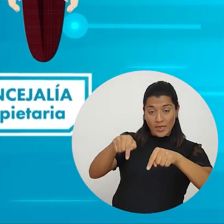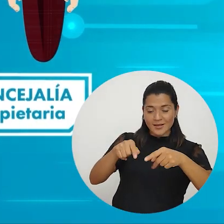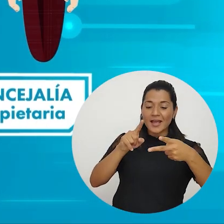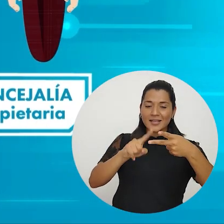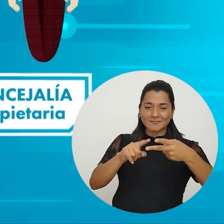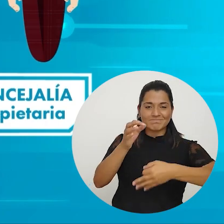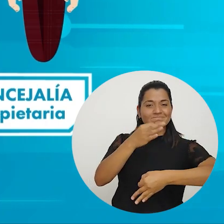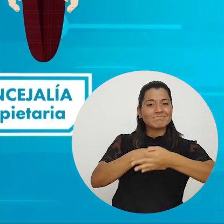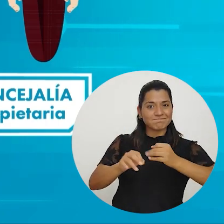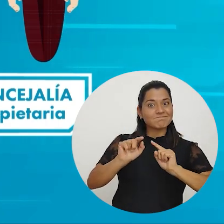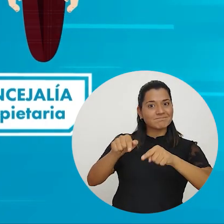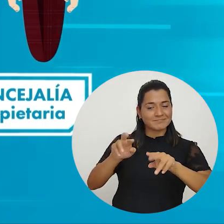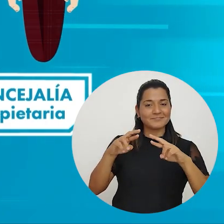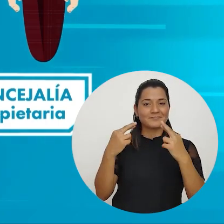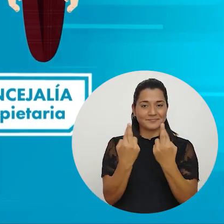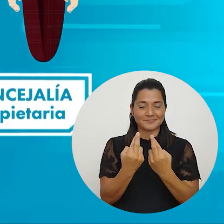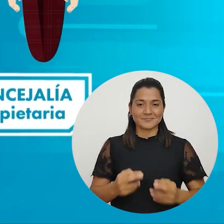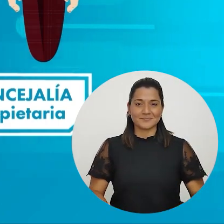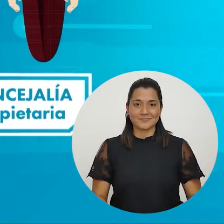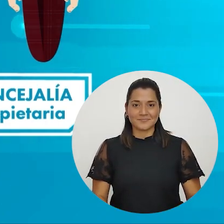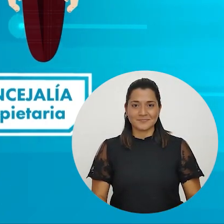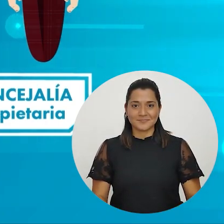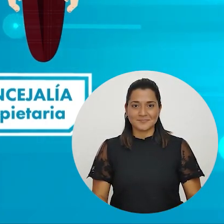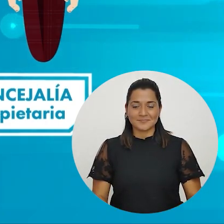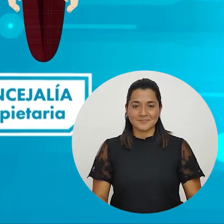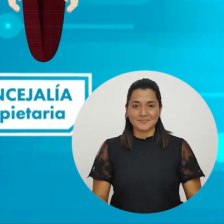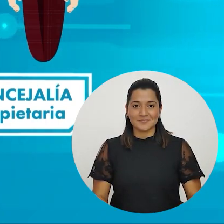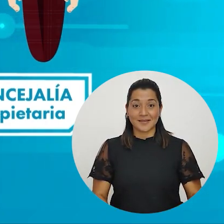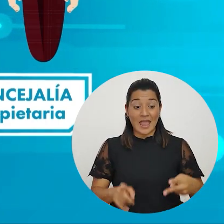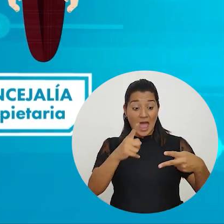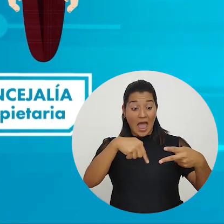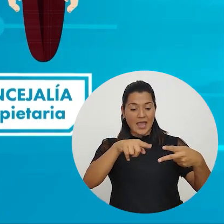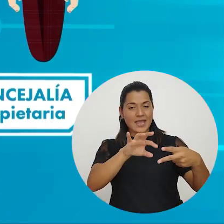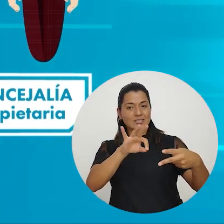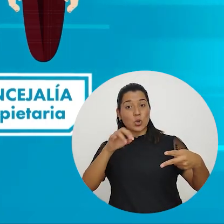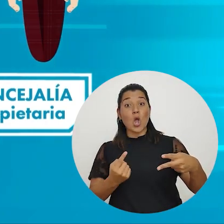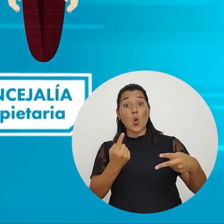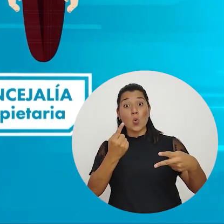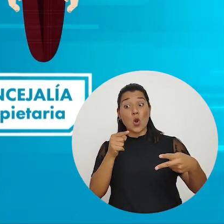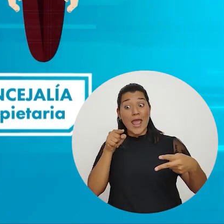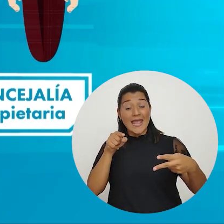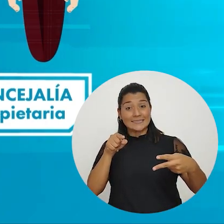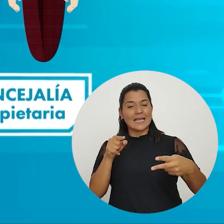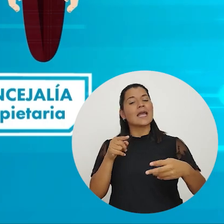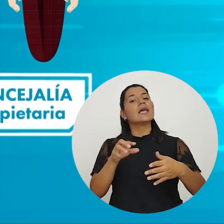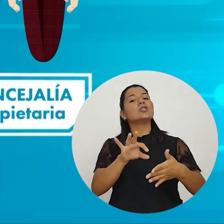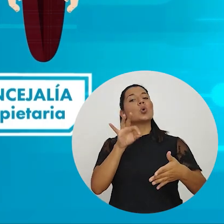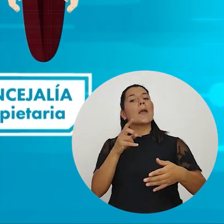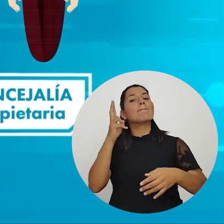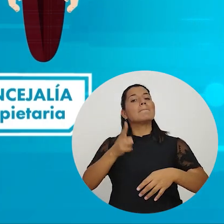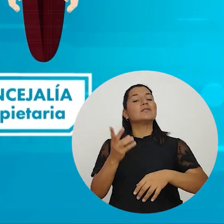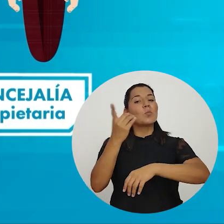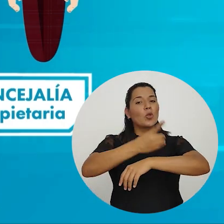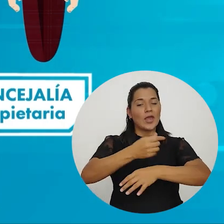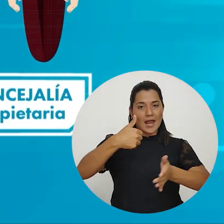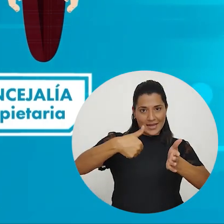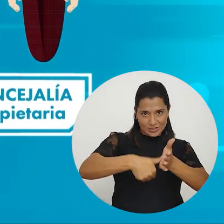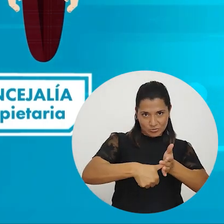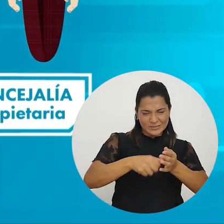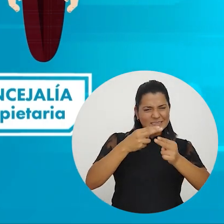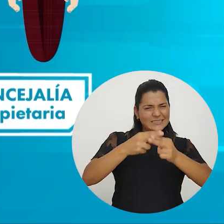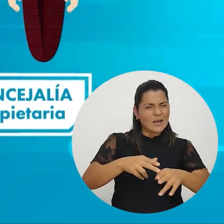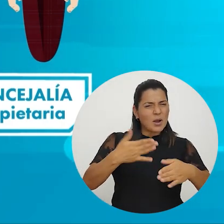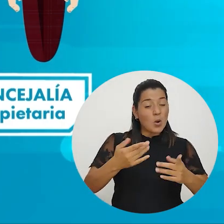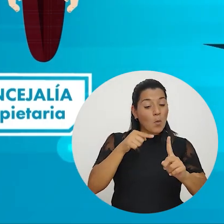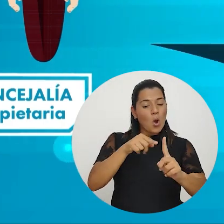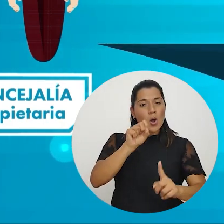representante propietaria no pueda asistir a la sesión del consejo. Una de estas personas es elegida el mismo día de las